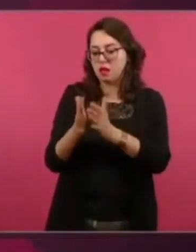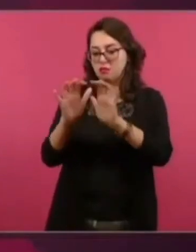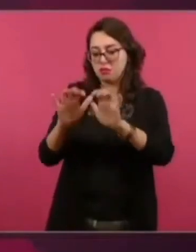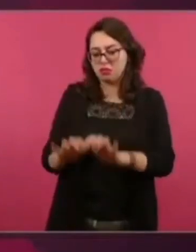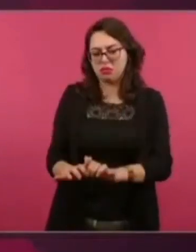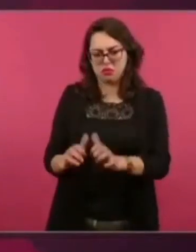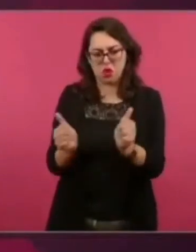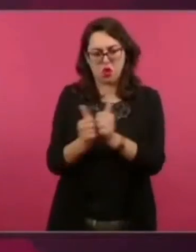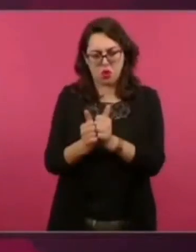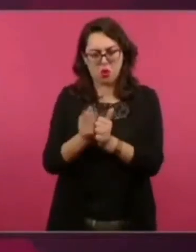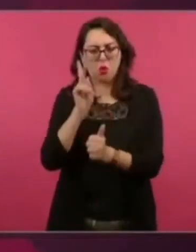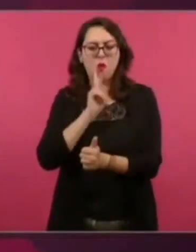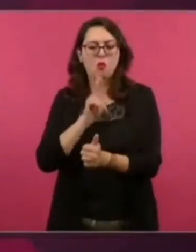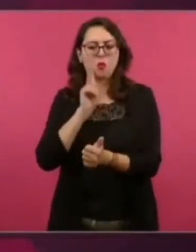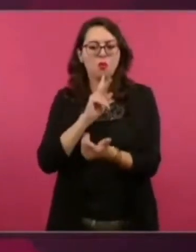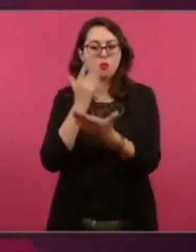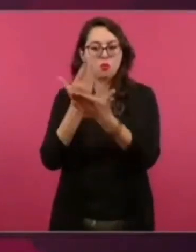de que a nosotros nos ha salvado